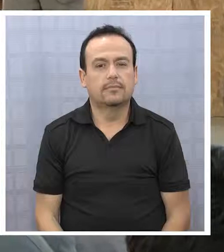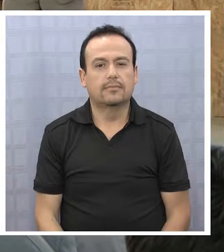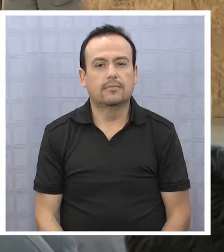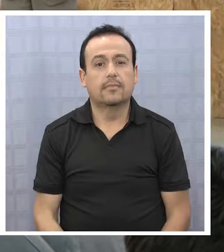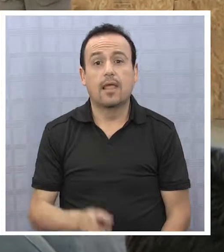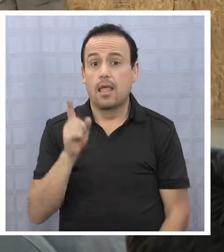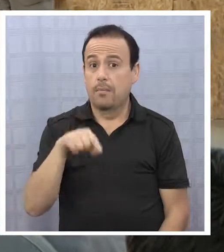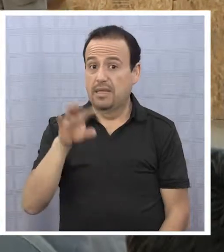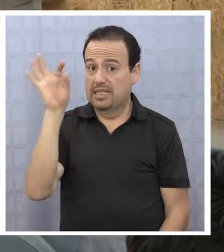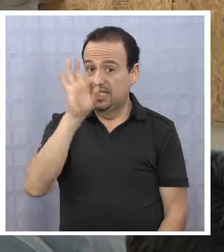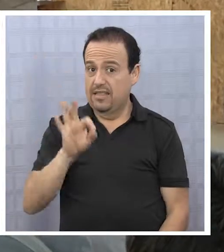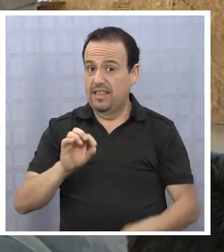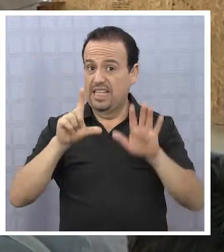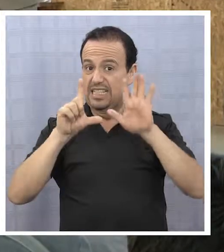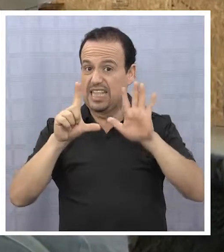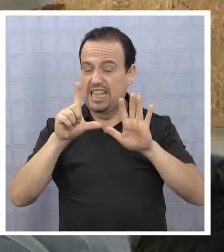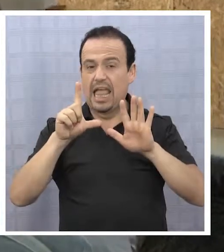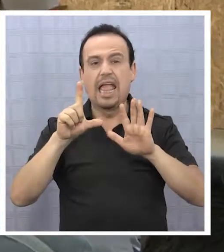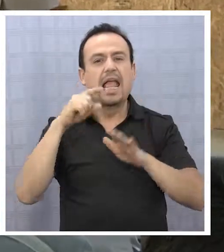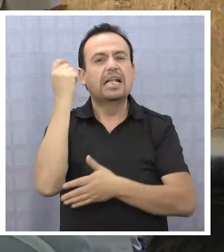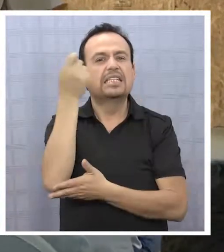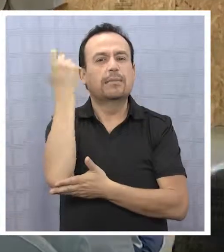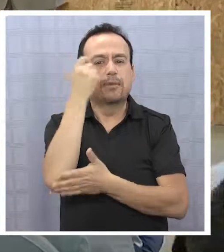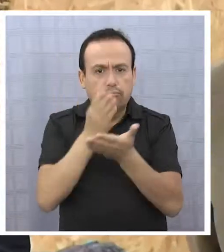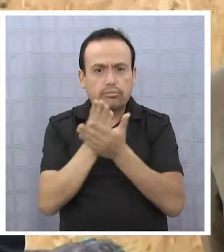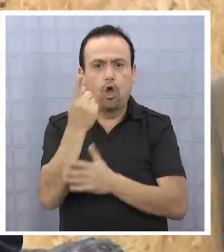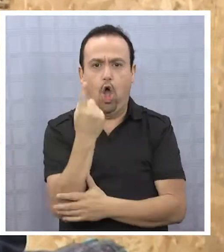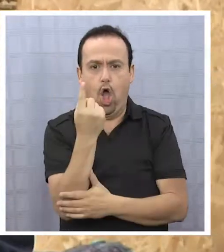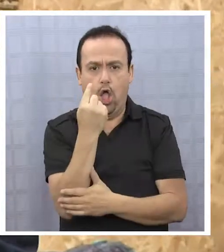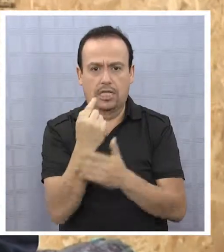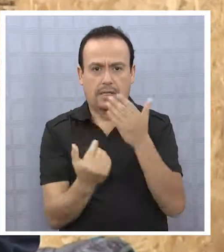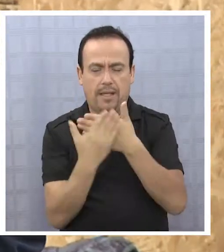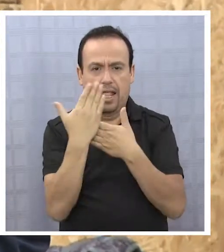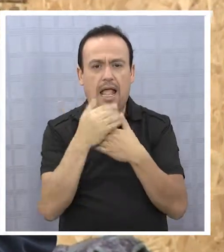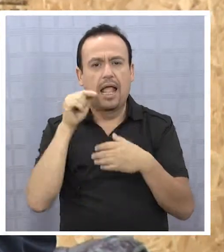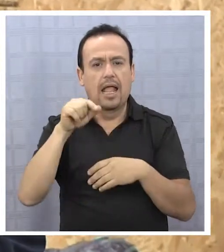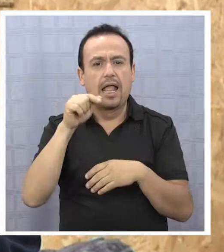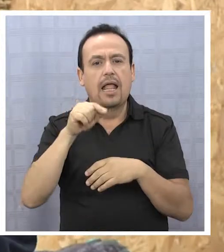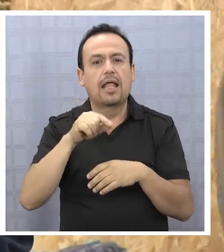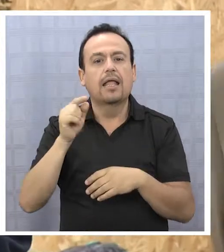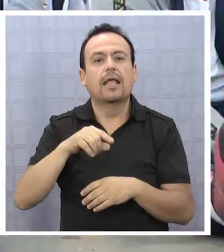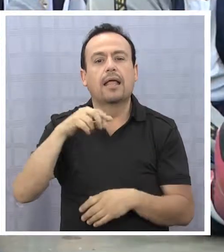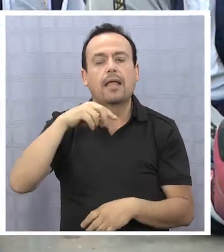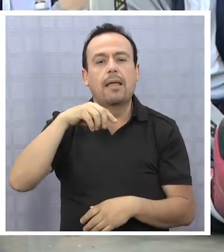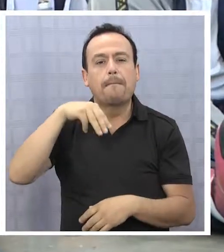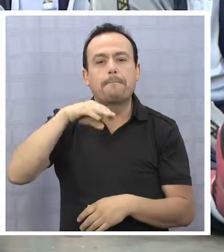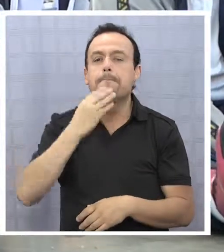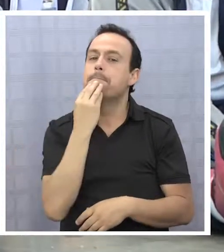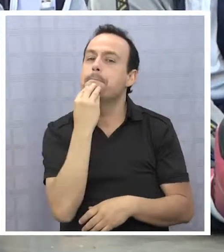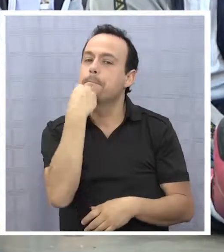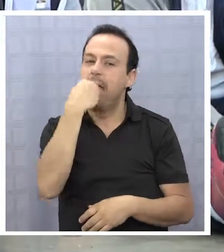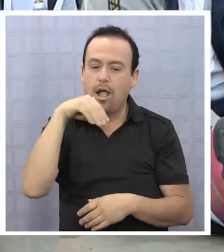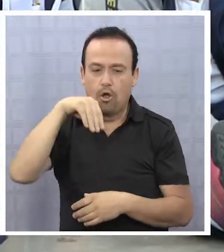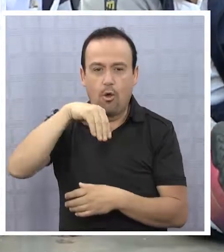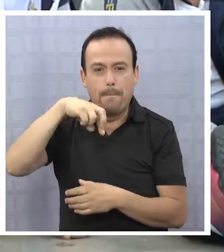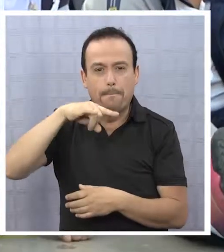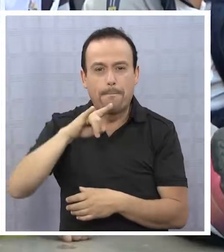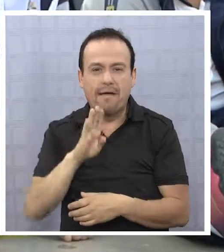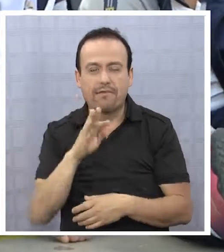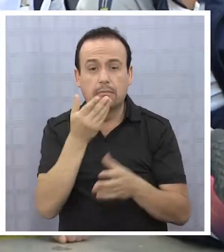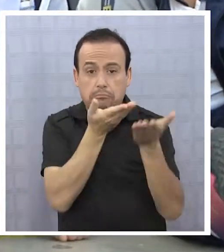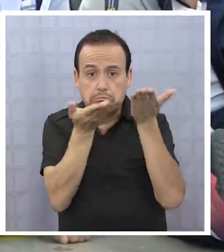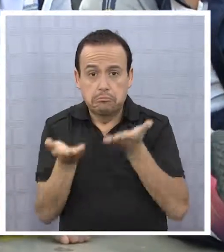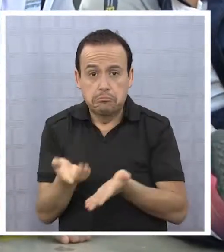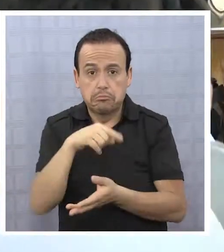Para este sábado 7 de septiembre, a partir de las 11 de la mañana, a un costado del PAMANGOS, se invita a los escolares de Iquique y sus